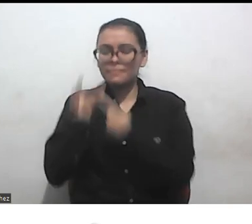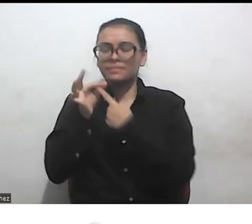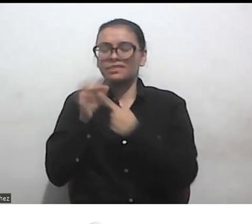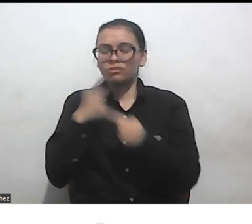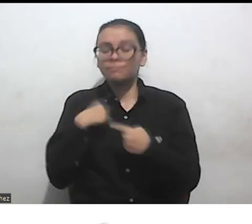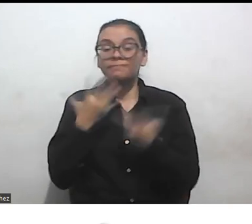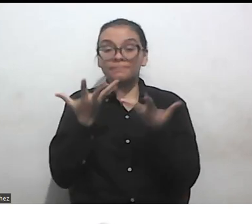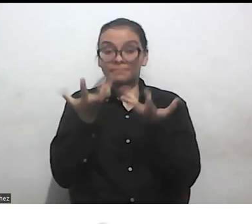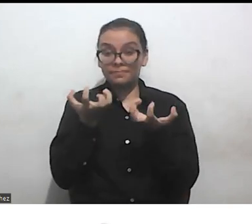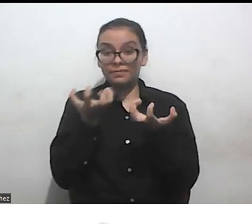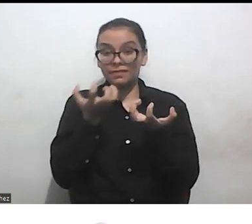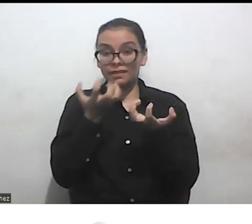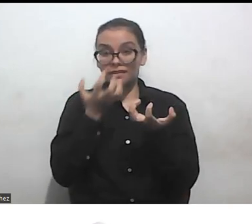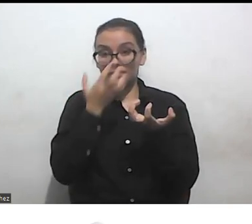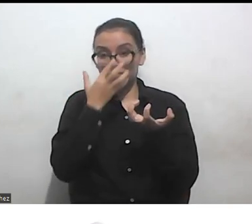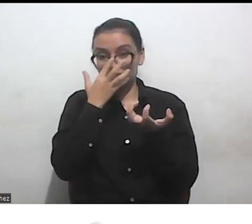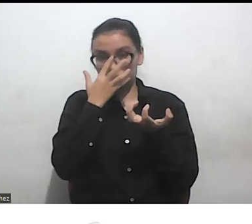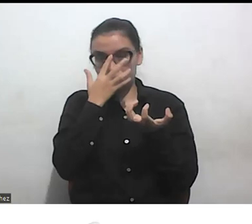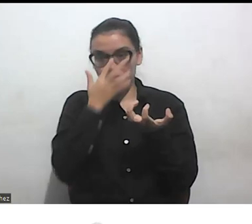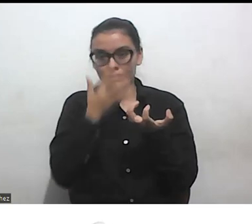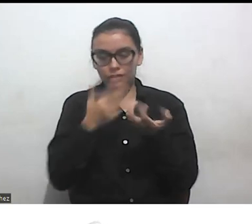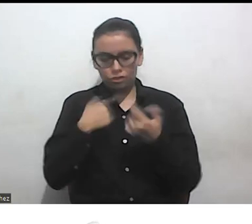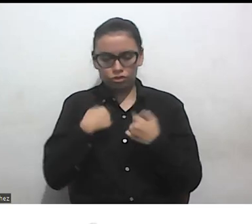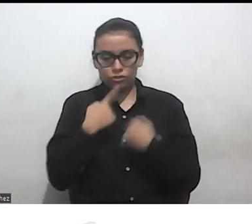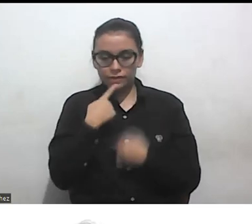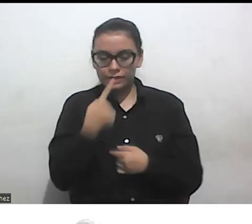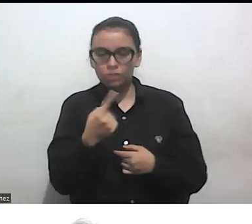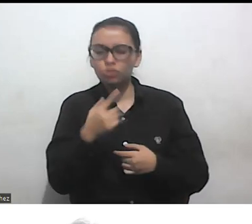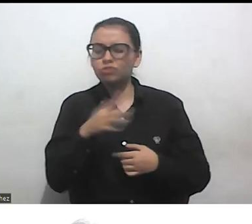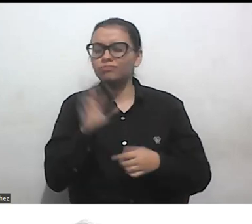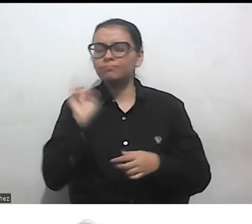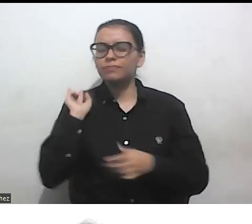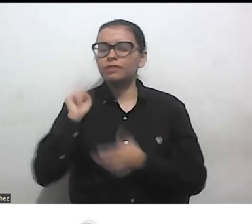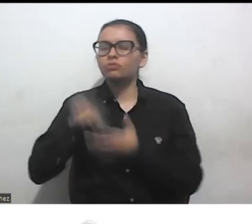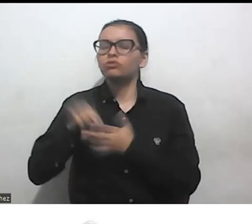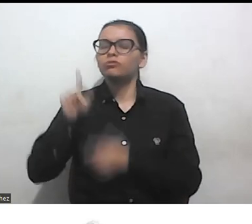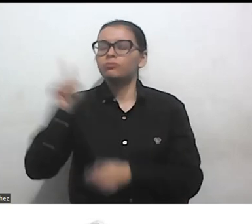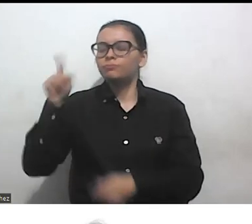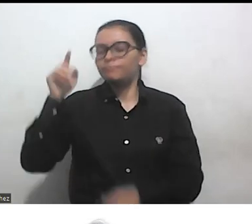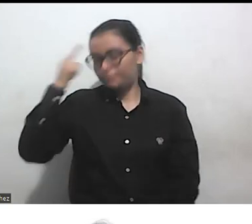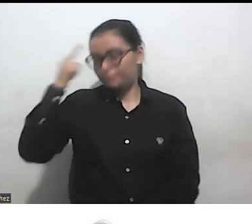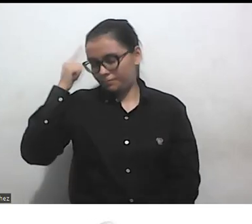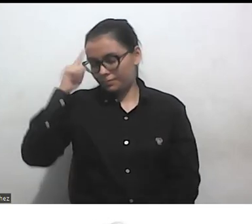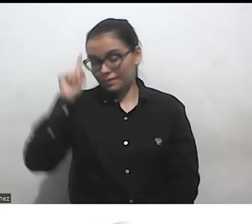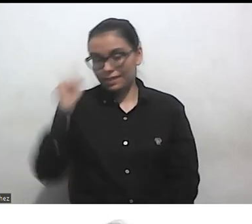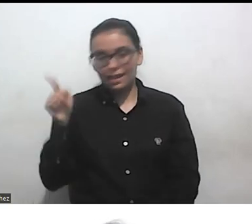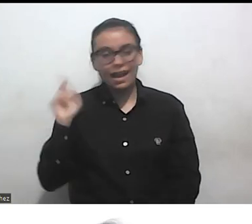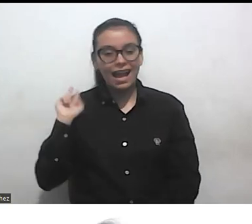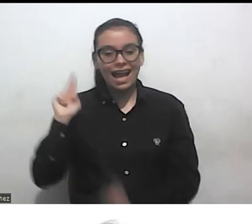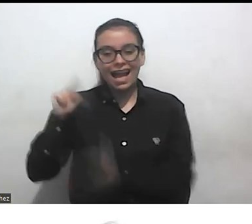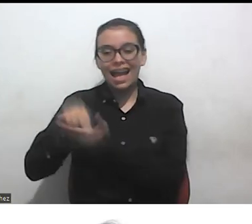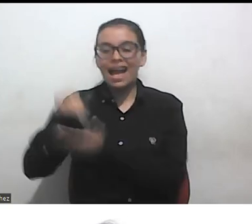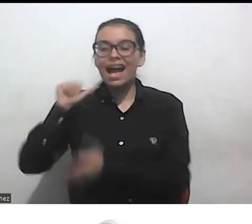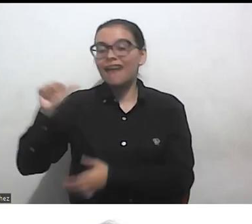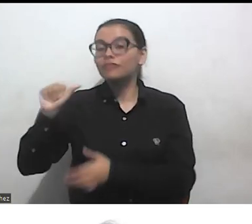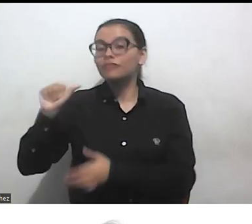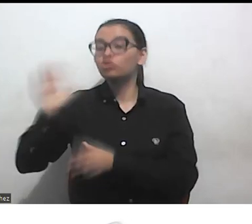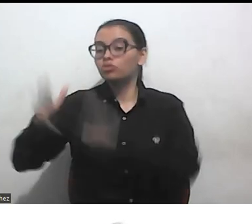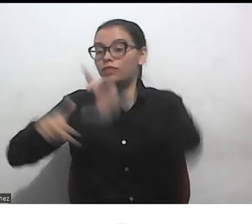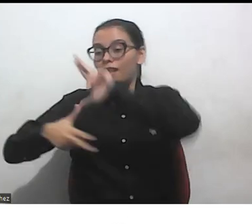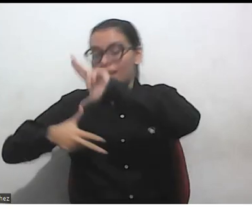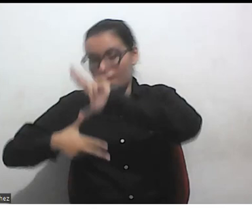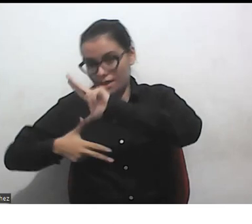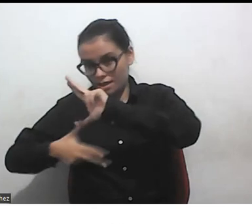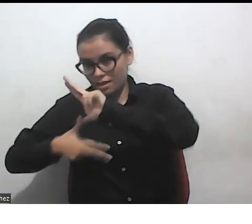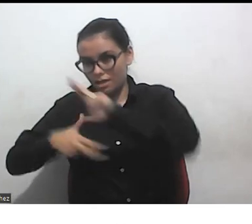decir que bastante de lo que estoy diciendo está inspirado en particular por autoras latinoamericanas, como la misma